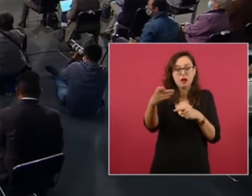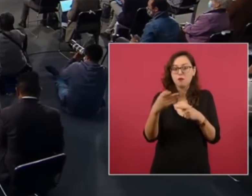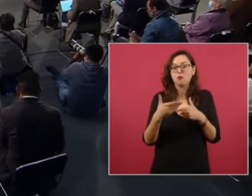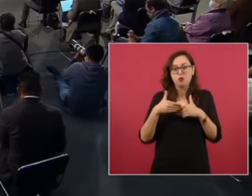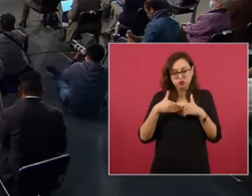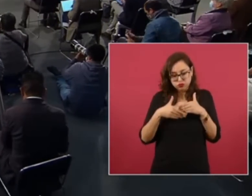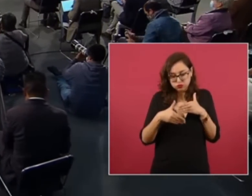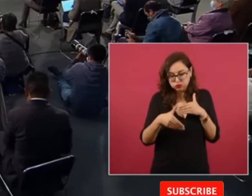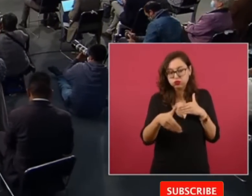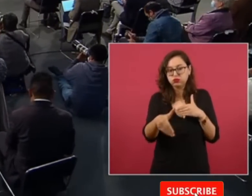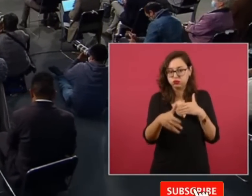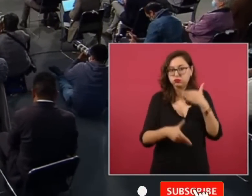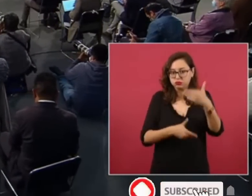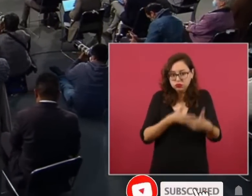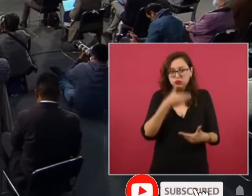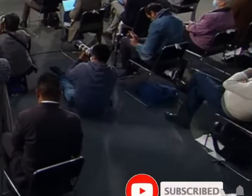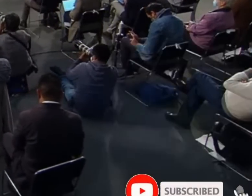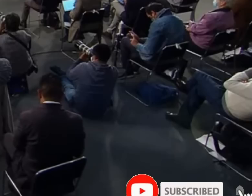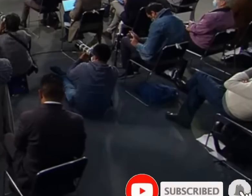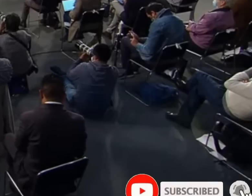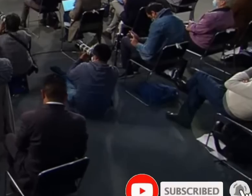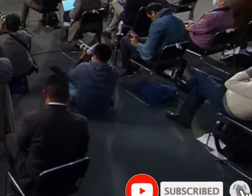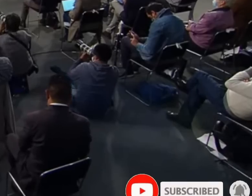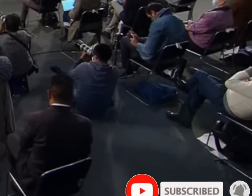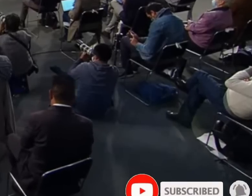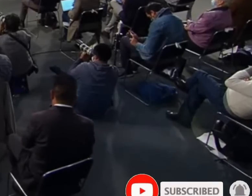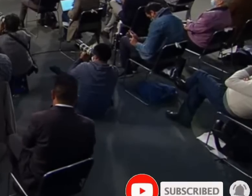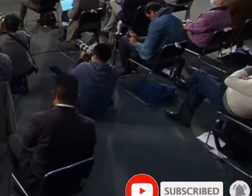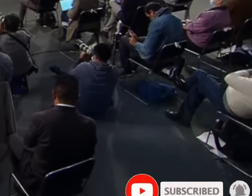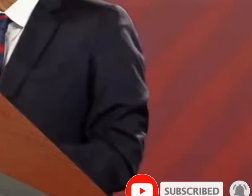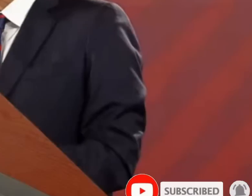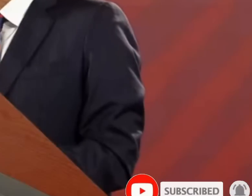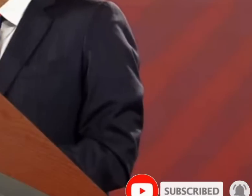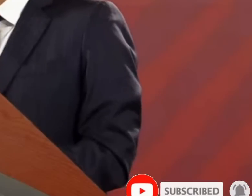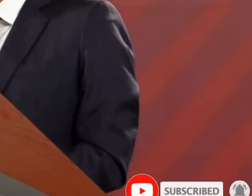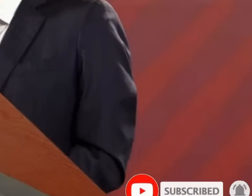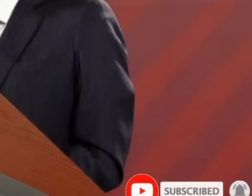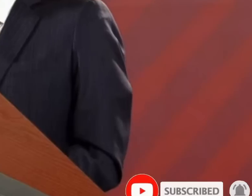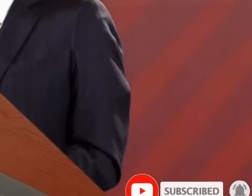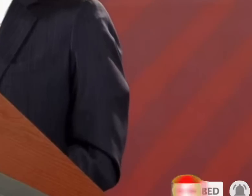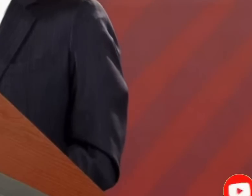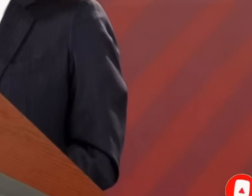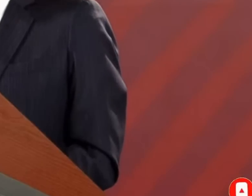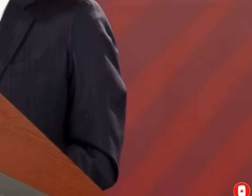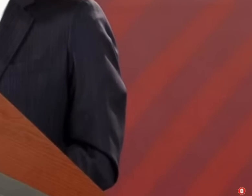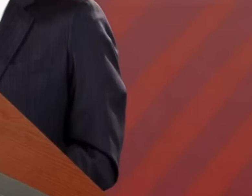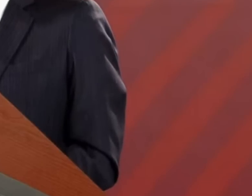así es lleva tiempo lograr el punto de equilibrio este